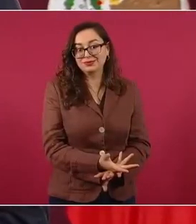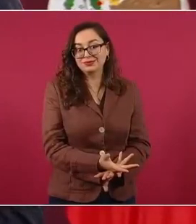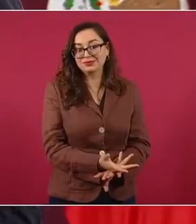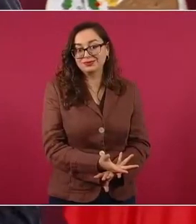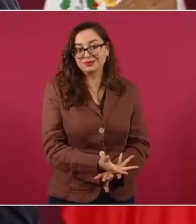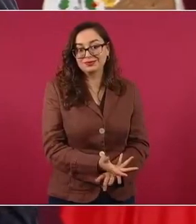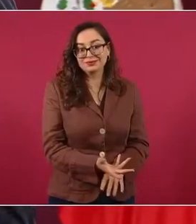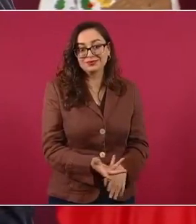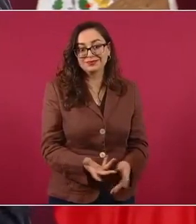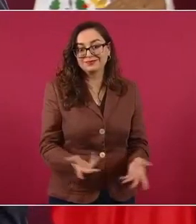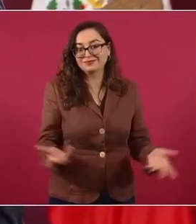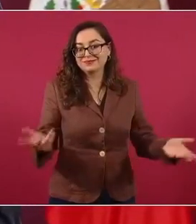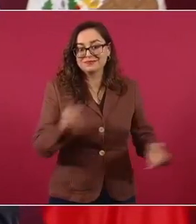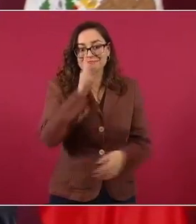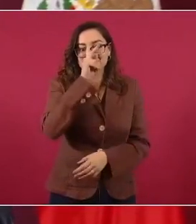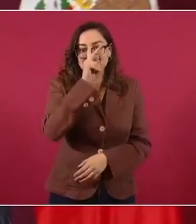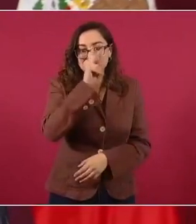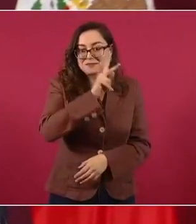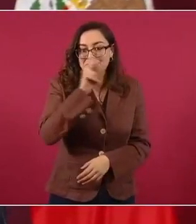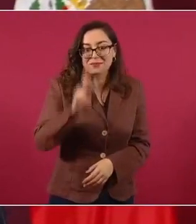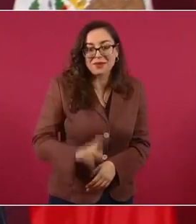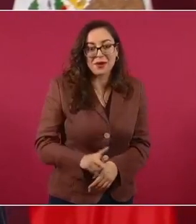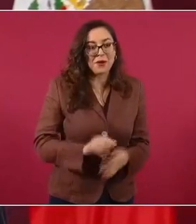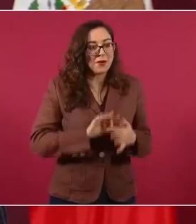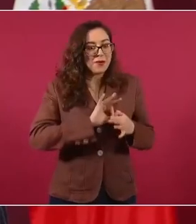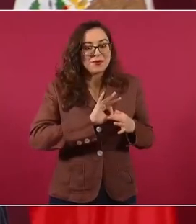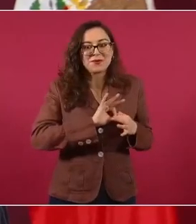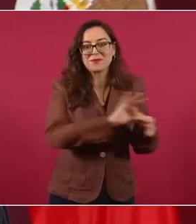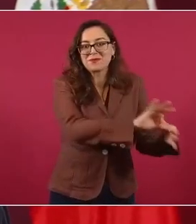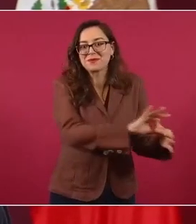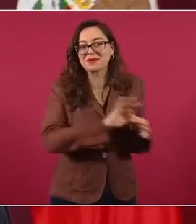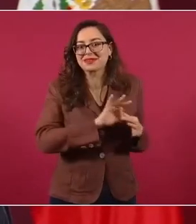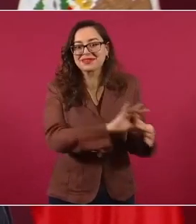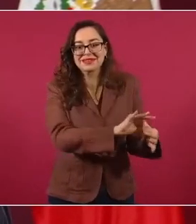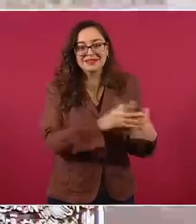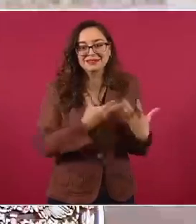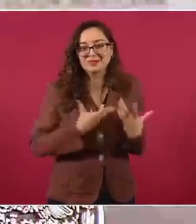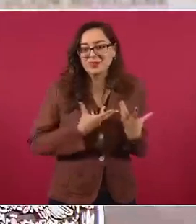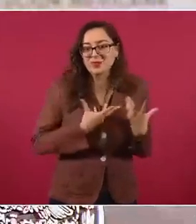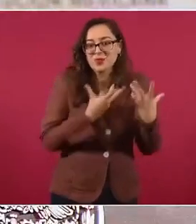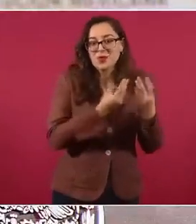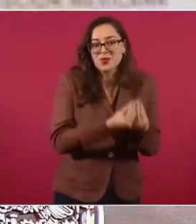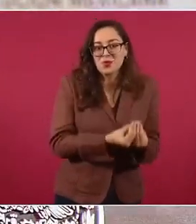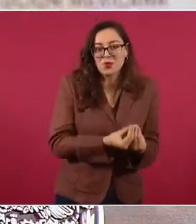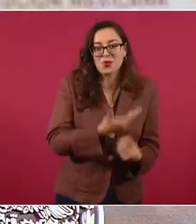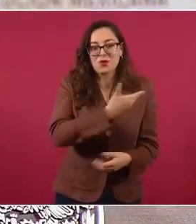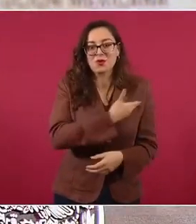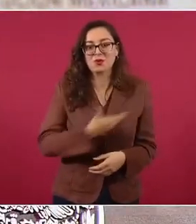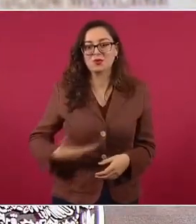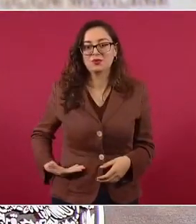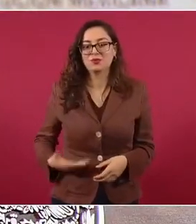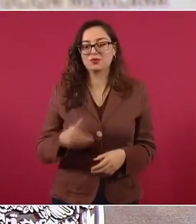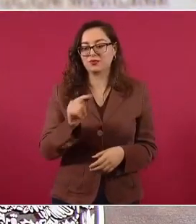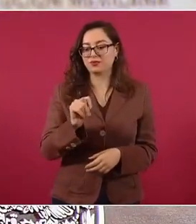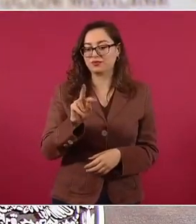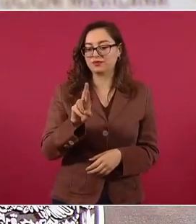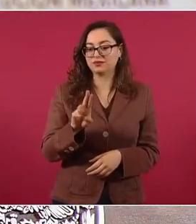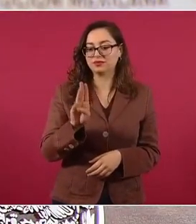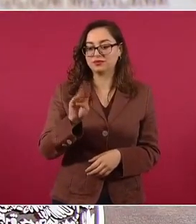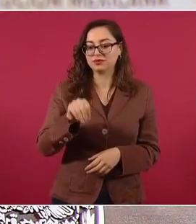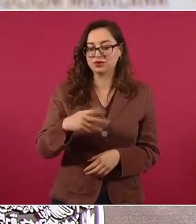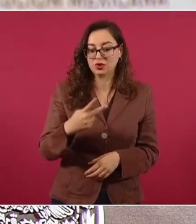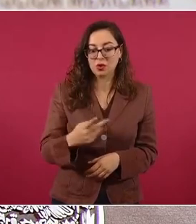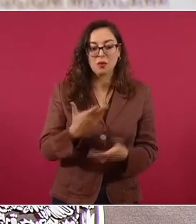Pues es una política de buena vecindad con el presidente Trump, con el presidente